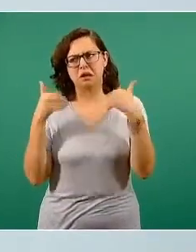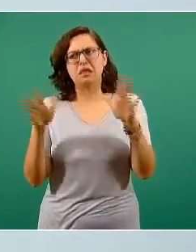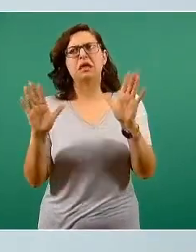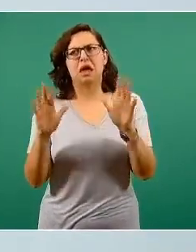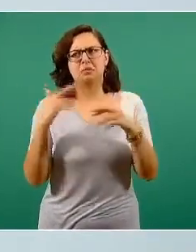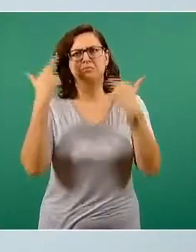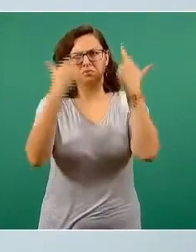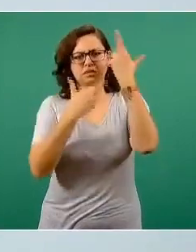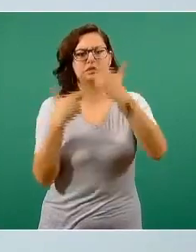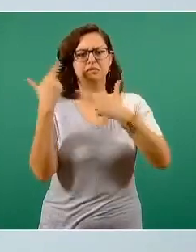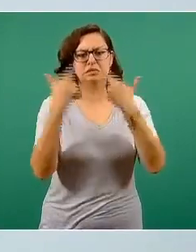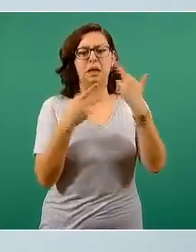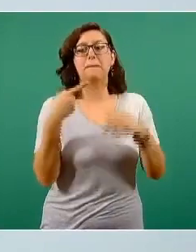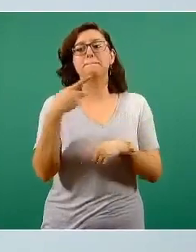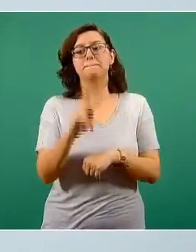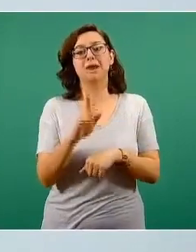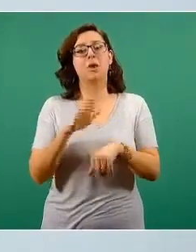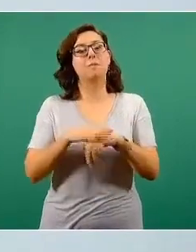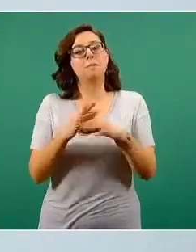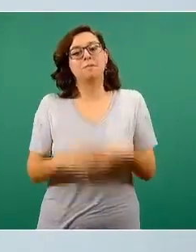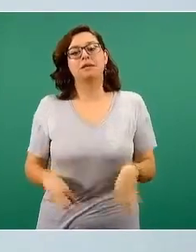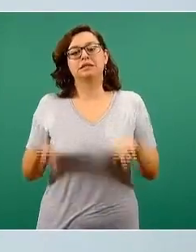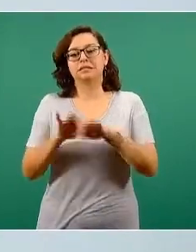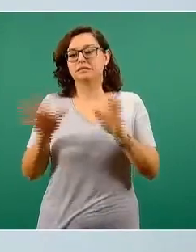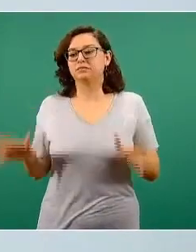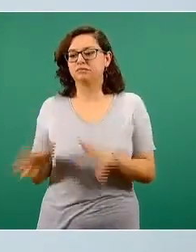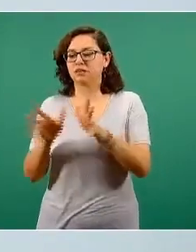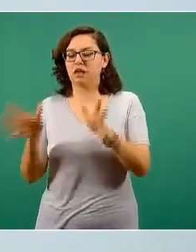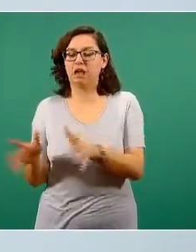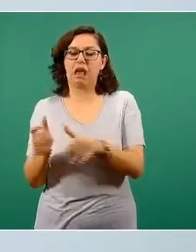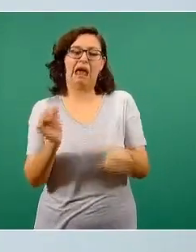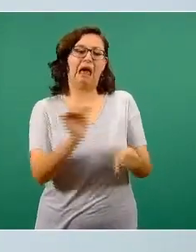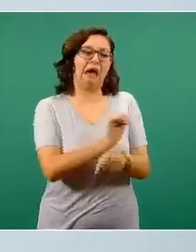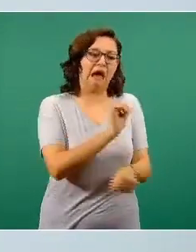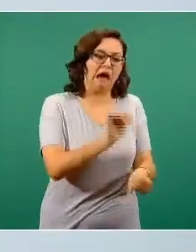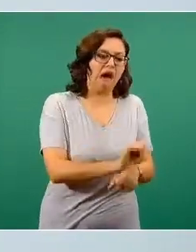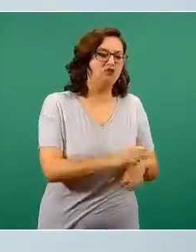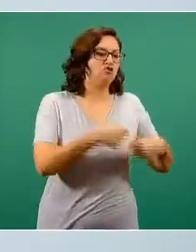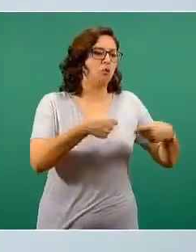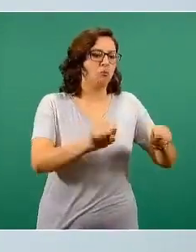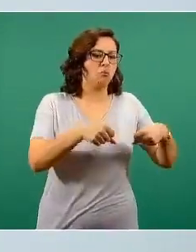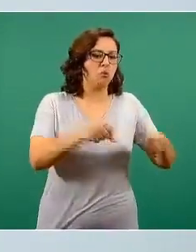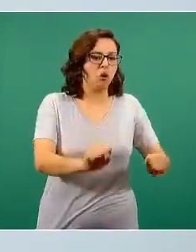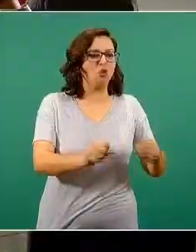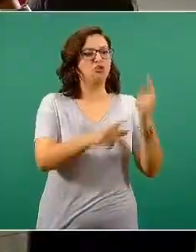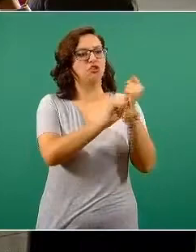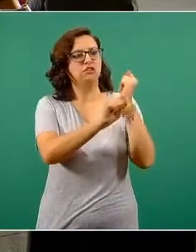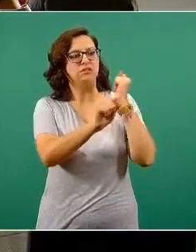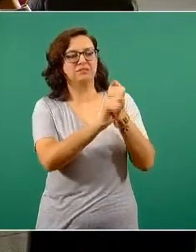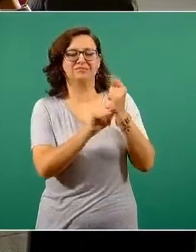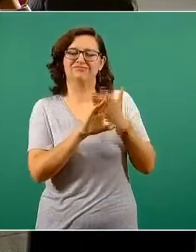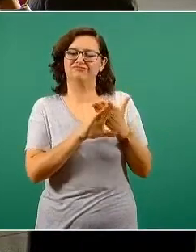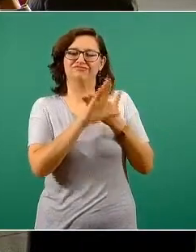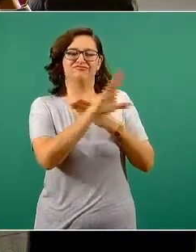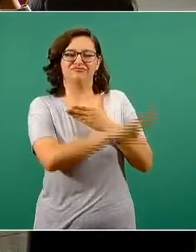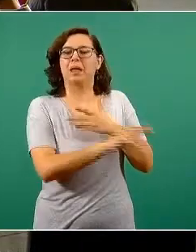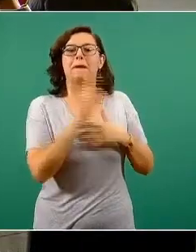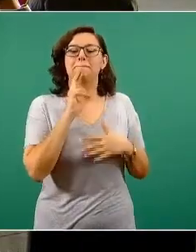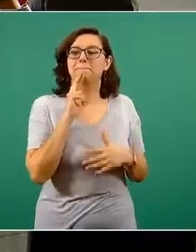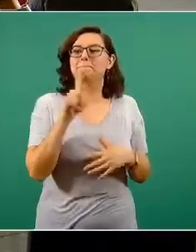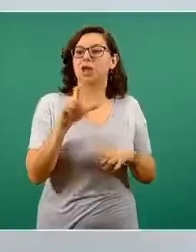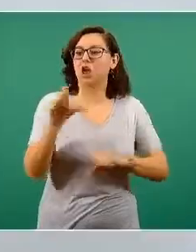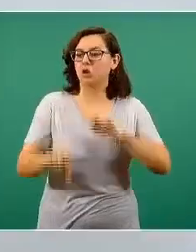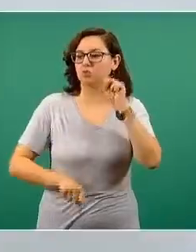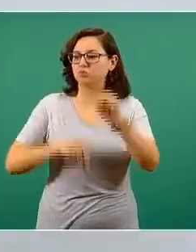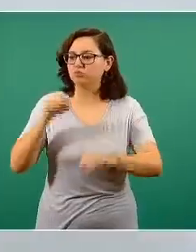medios sostenibles para evitar la motorización, que además de esto que te comento, pues está generando una mala calidad del